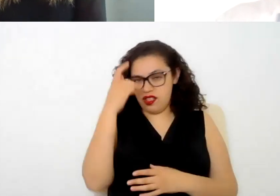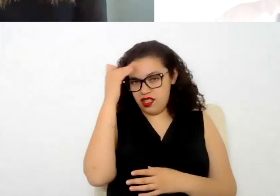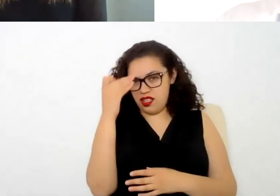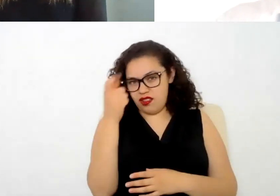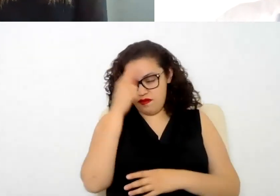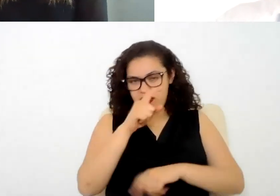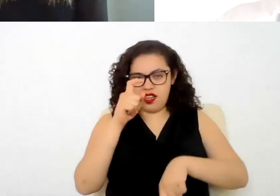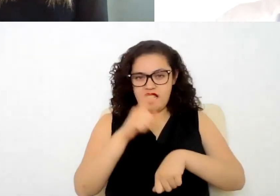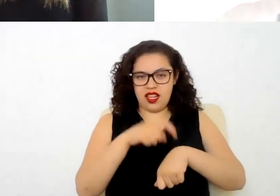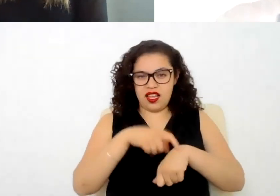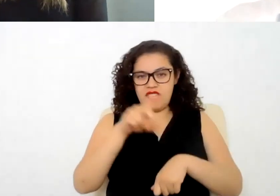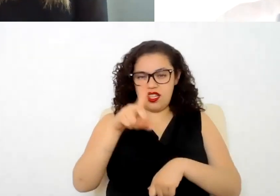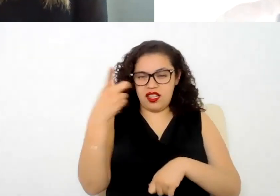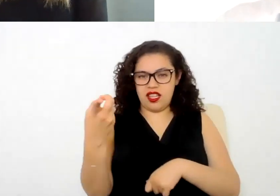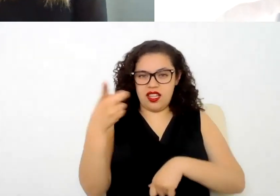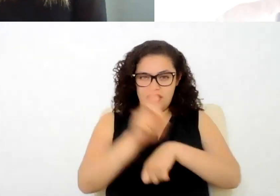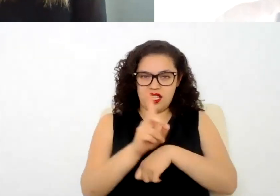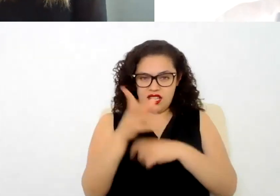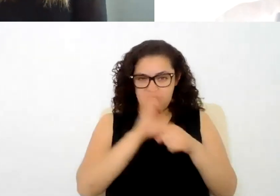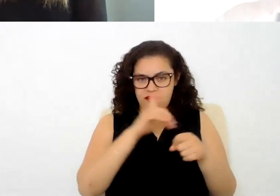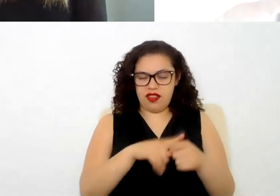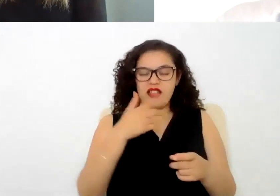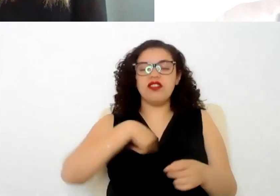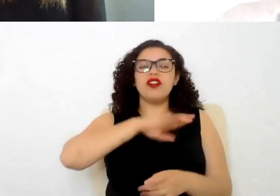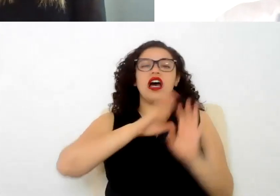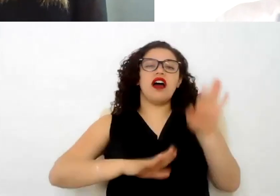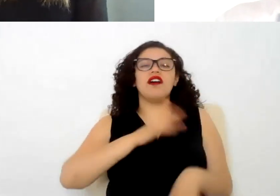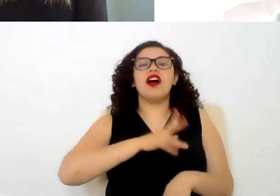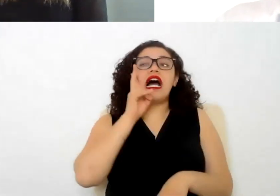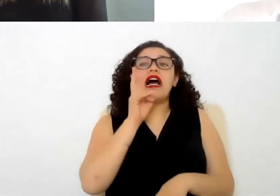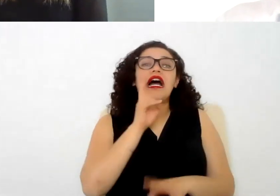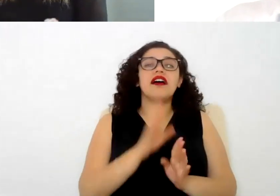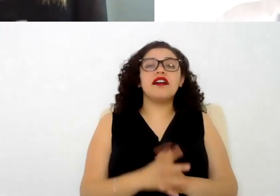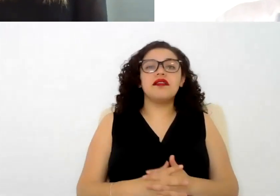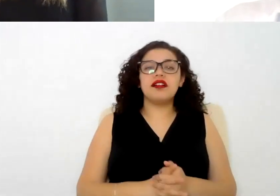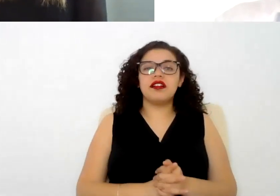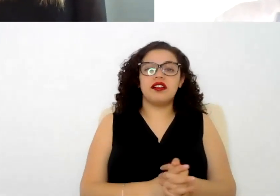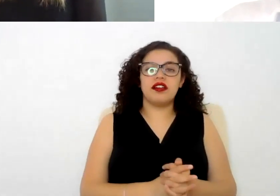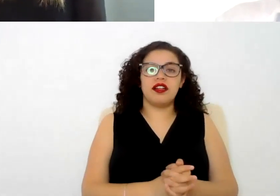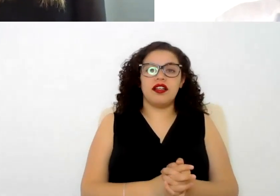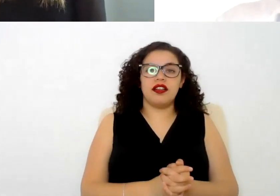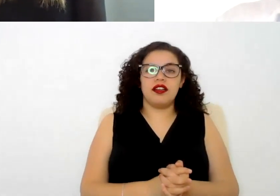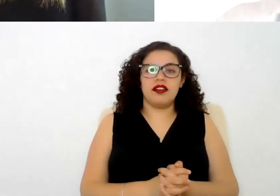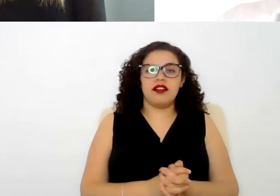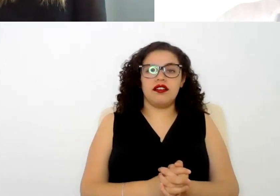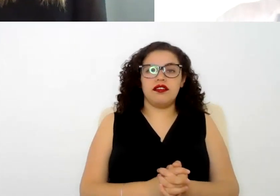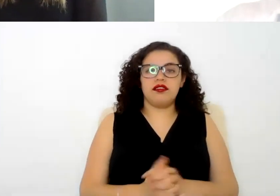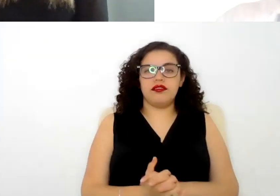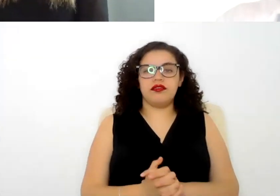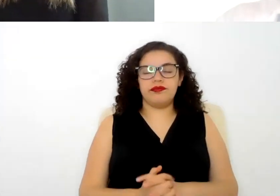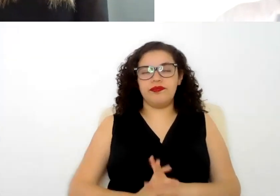de 30 días en específico porque muchas veces nos vamos con la pinta de que como que es un